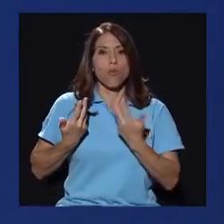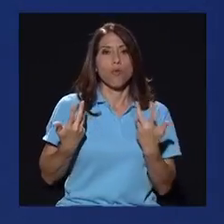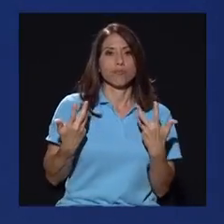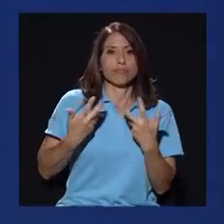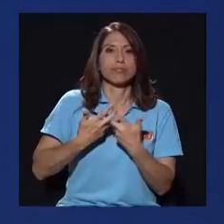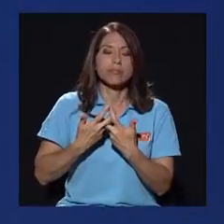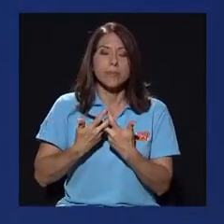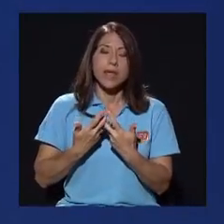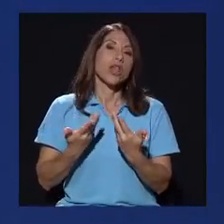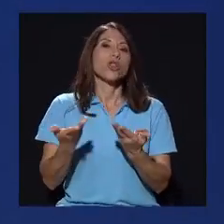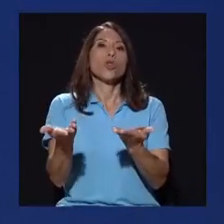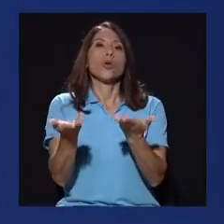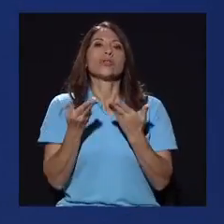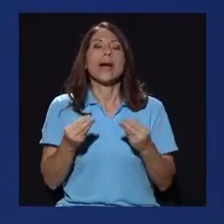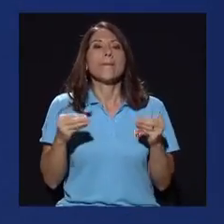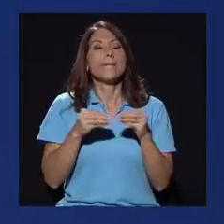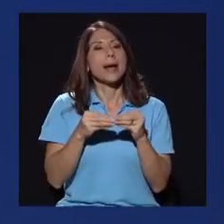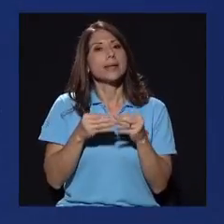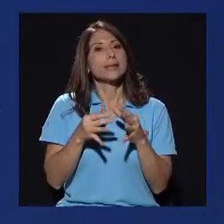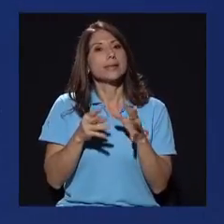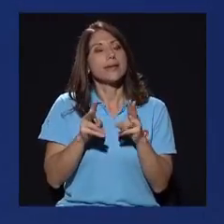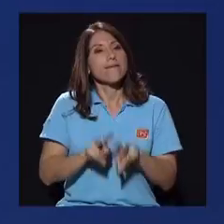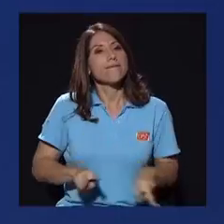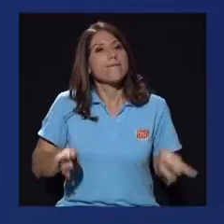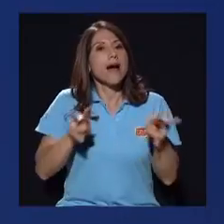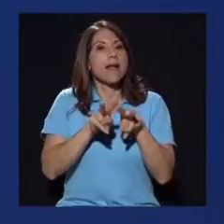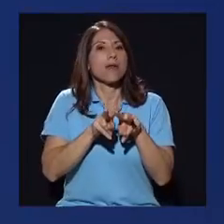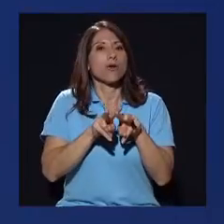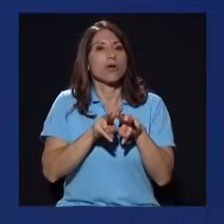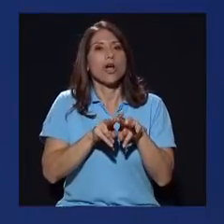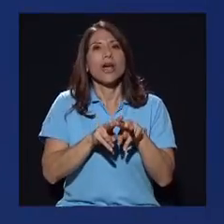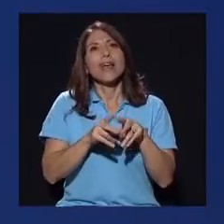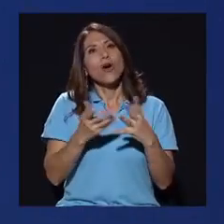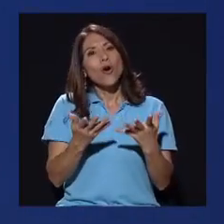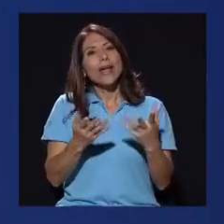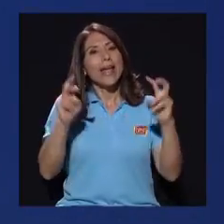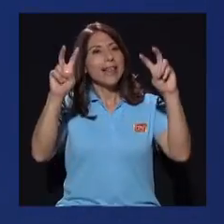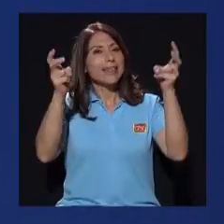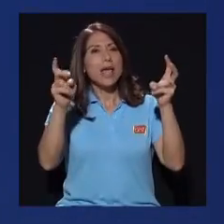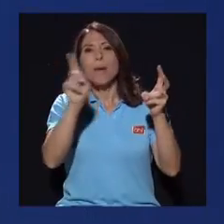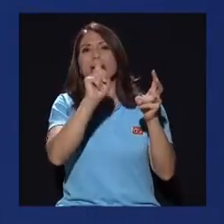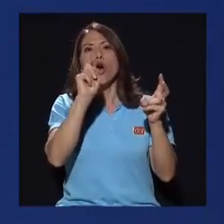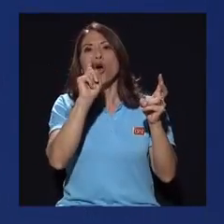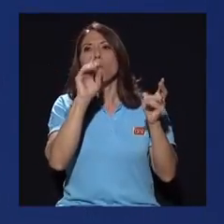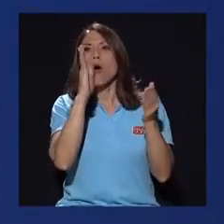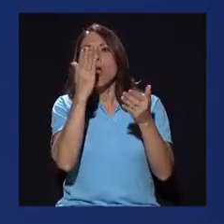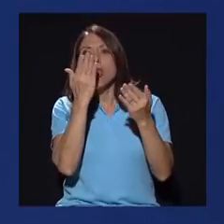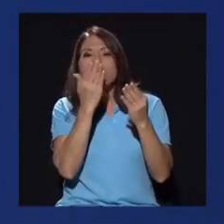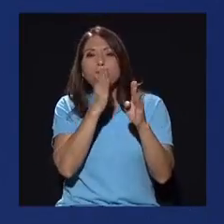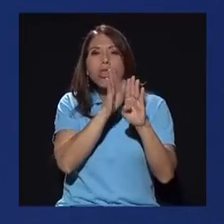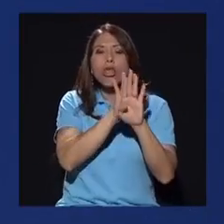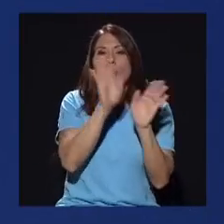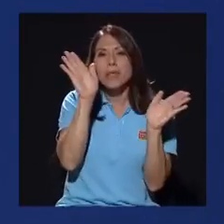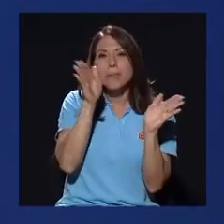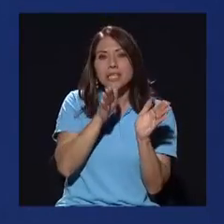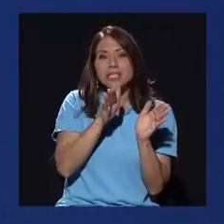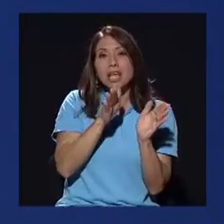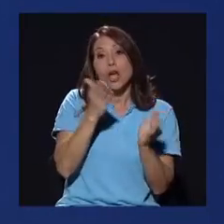mismos, también nos da quizá más valor o nos ayuda a que el tema no se minimice, como pueden intentar hacerlo algunos